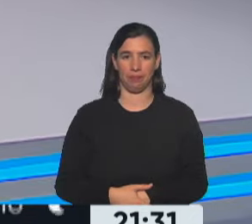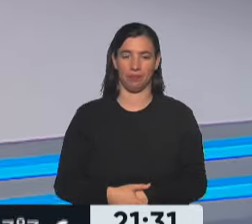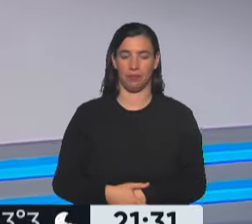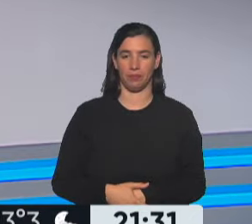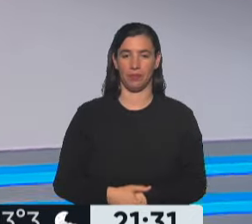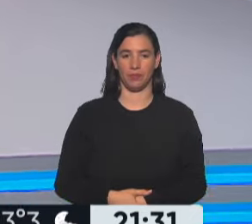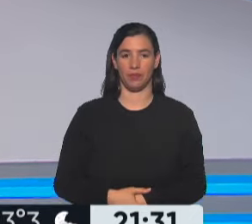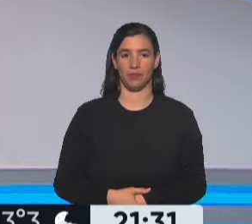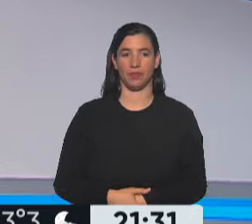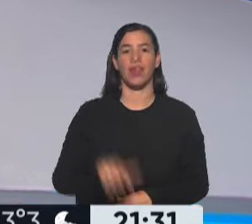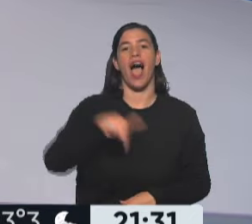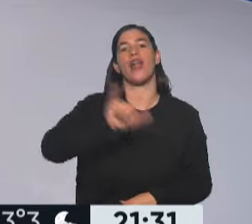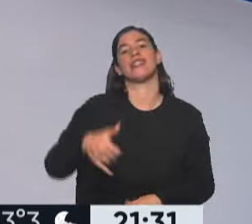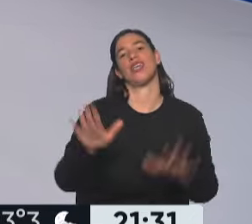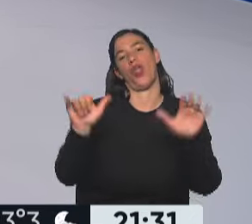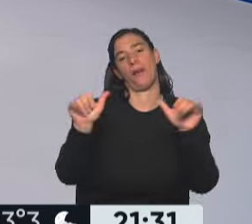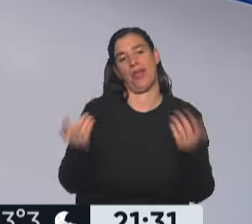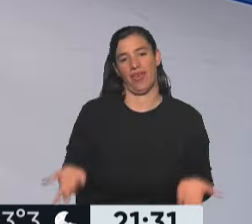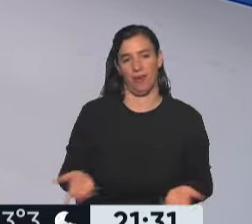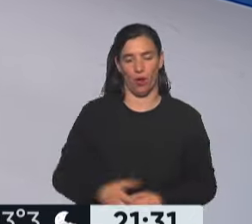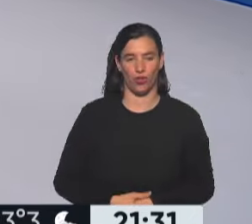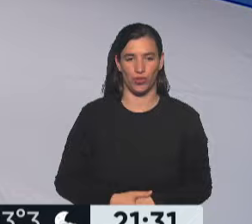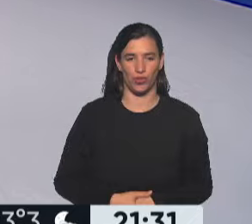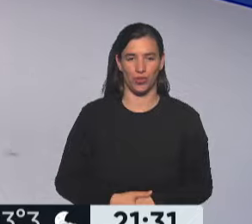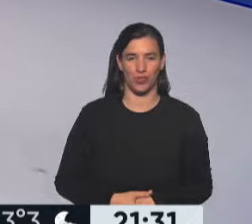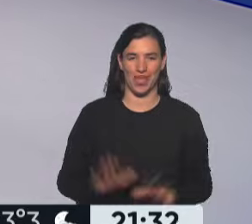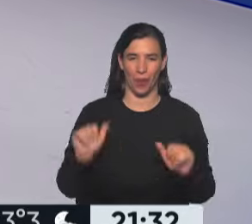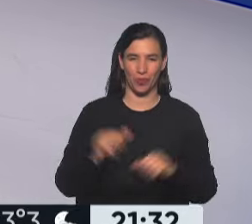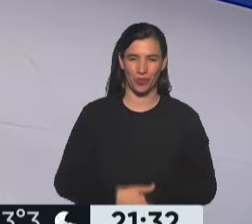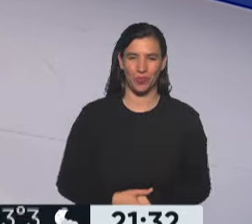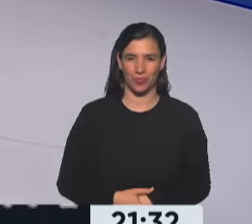Y ahora sí, Pablo, nos despedimos. Nos vamos, claro, que la paso muy bien. Chao.